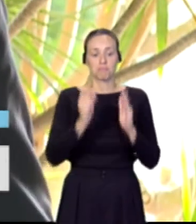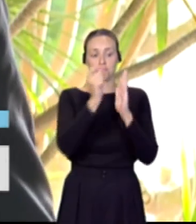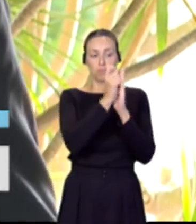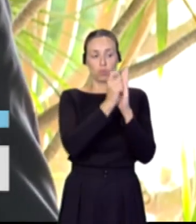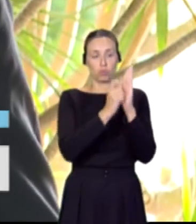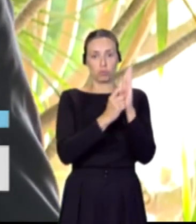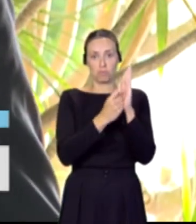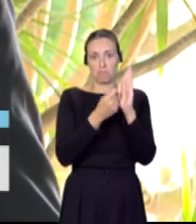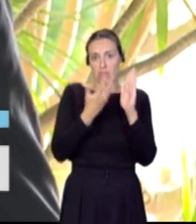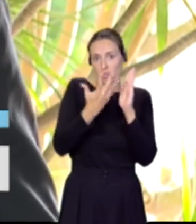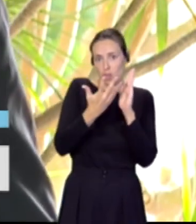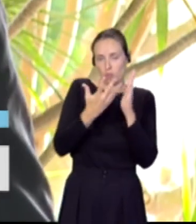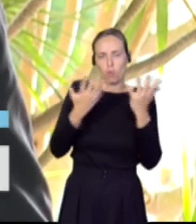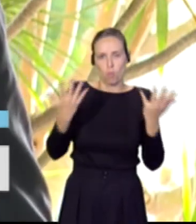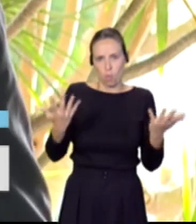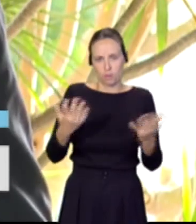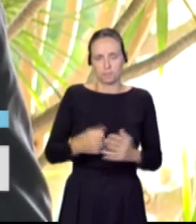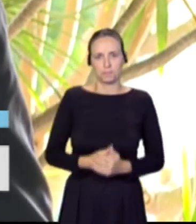son los siguientes.